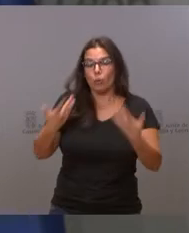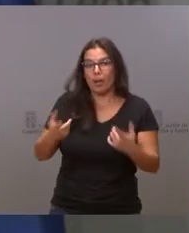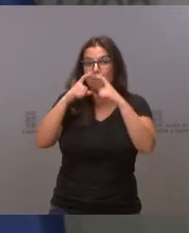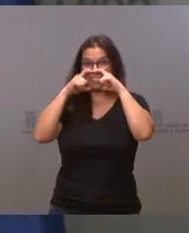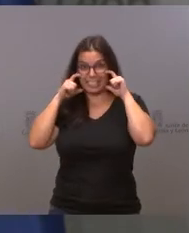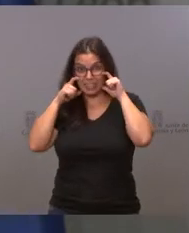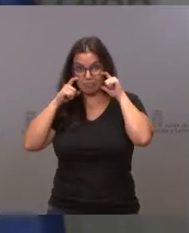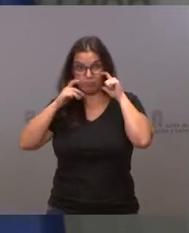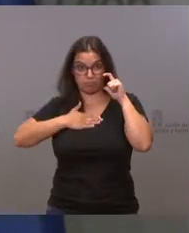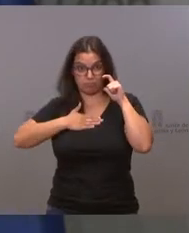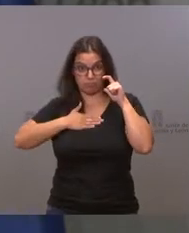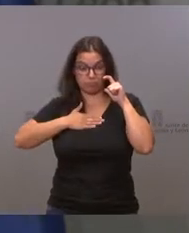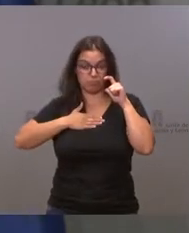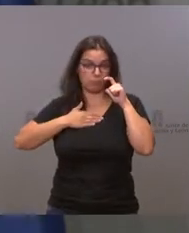mascarilla,